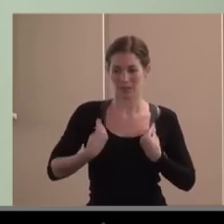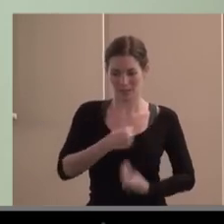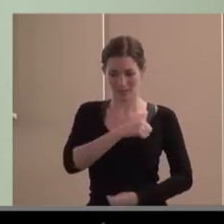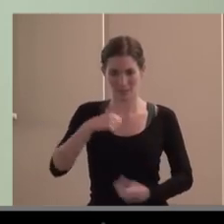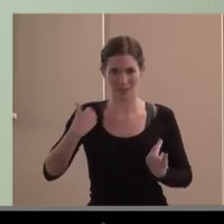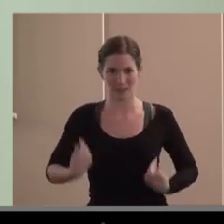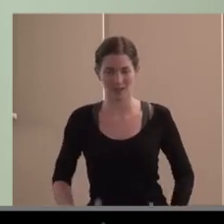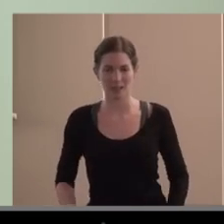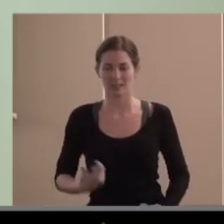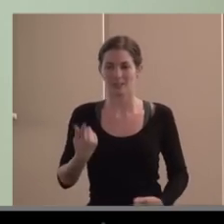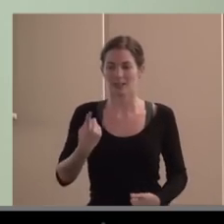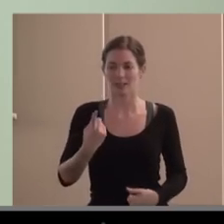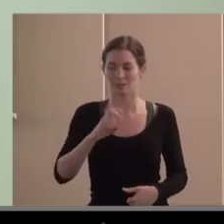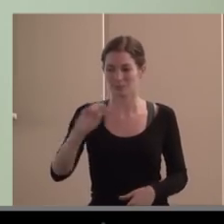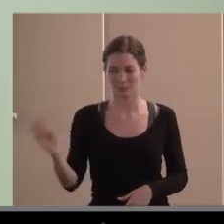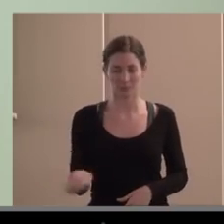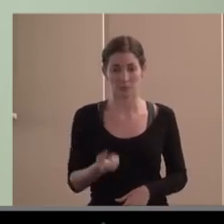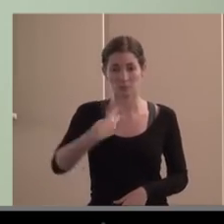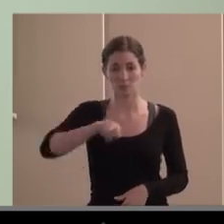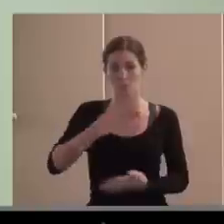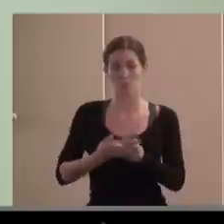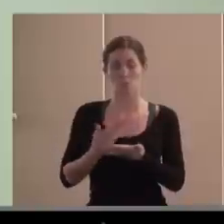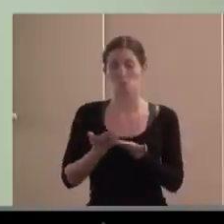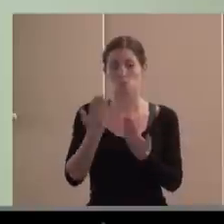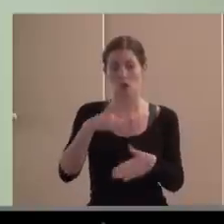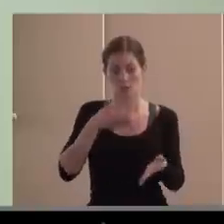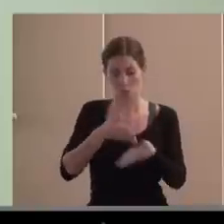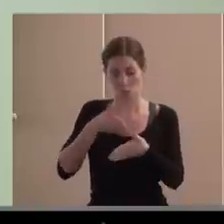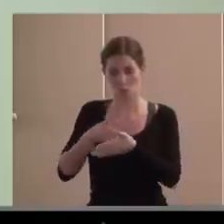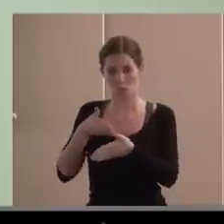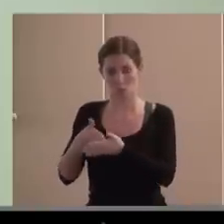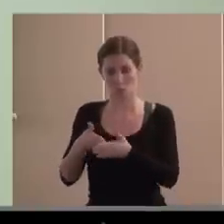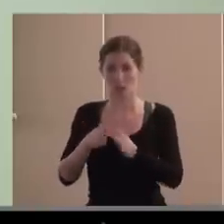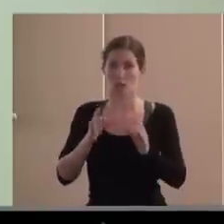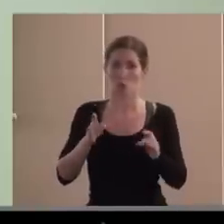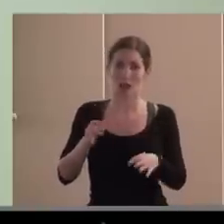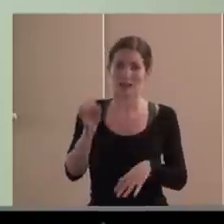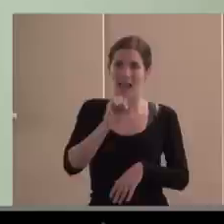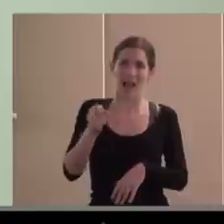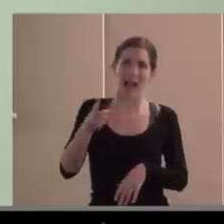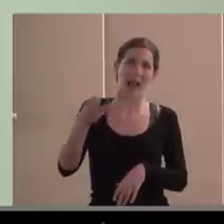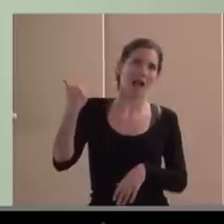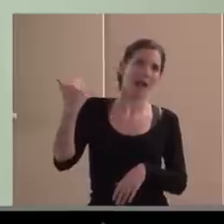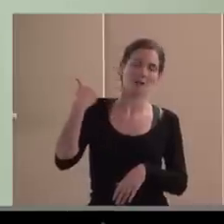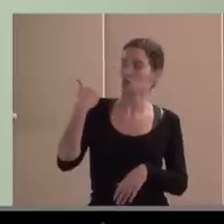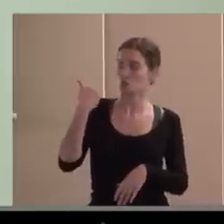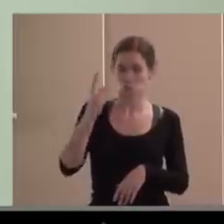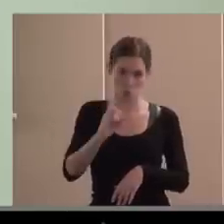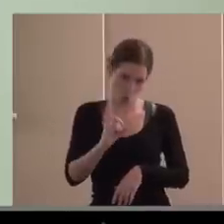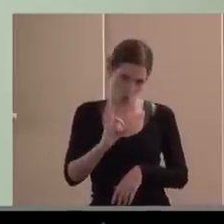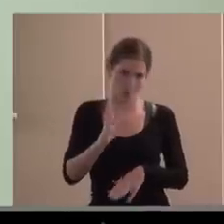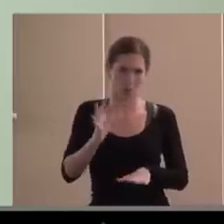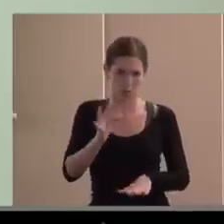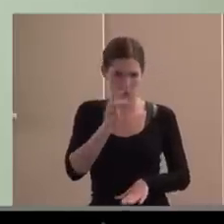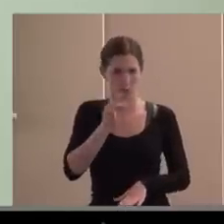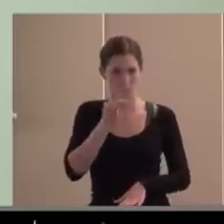las tenemos garantizadas. Estamos, de un modo no tan grosero como hace unas décadas, pero todavía, y con peligro de retroceder